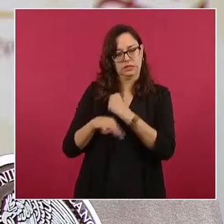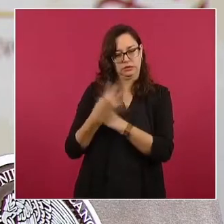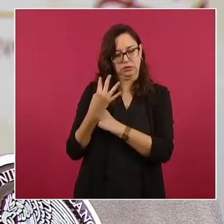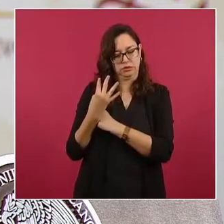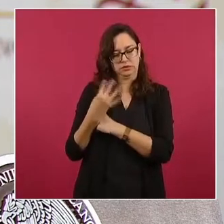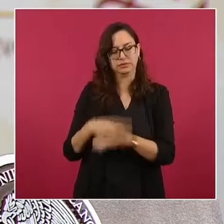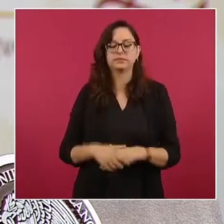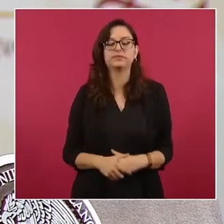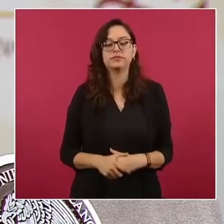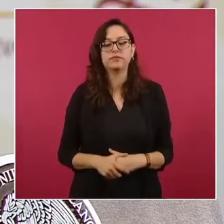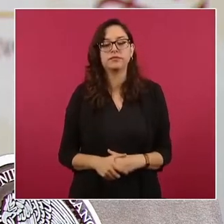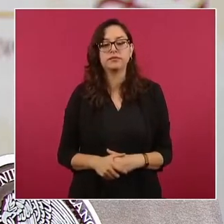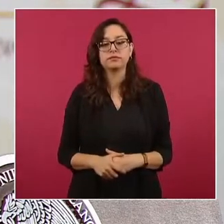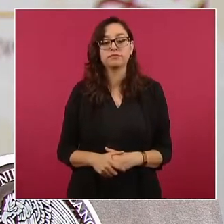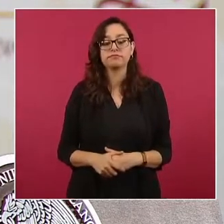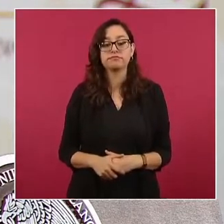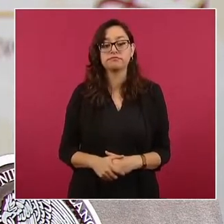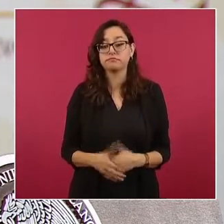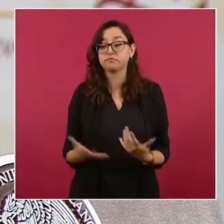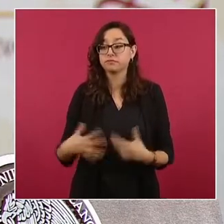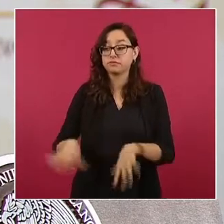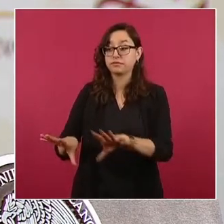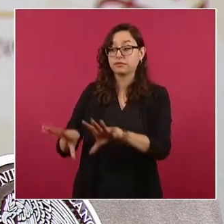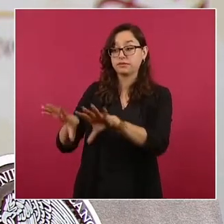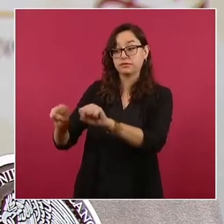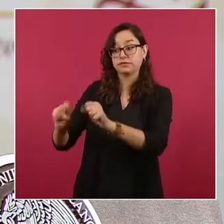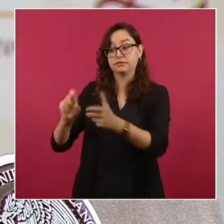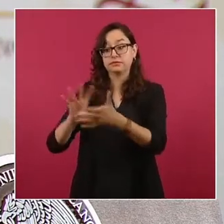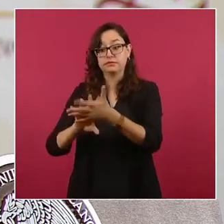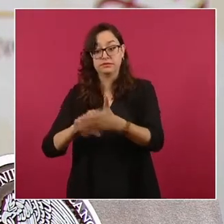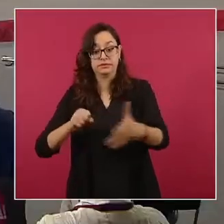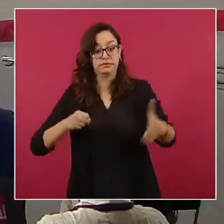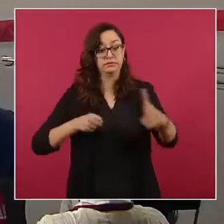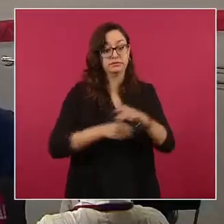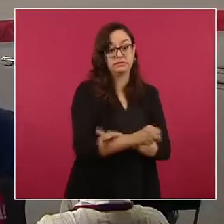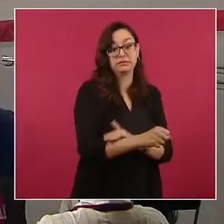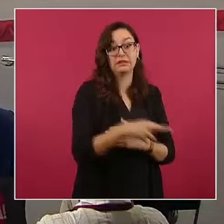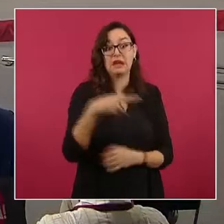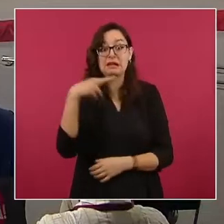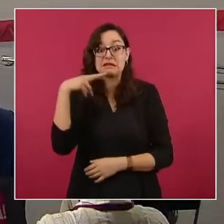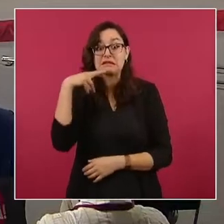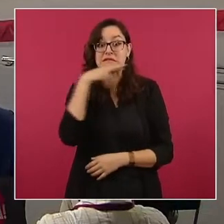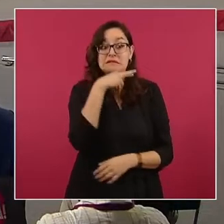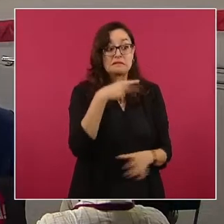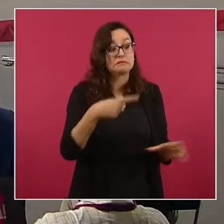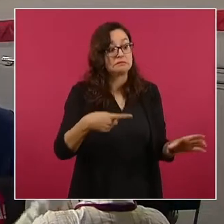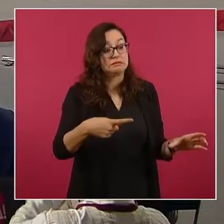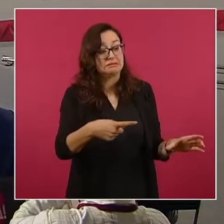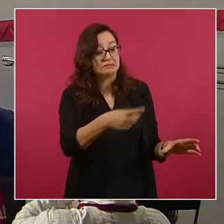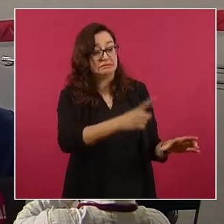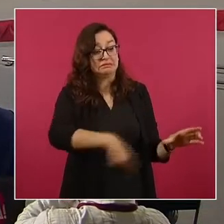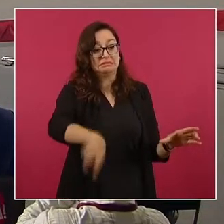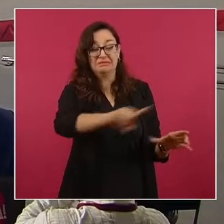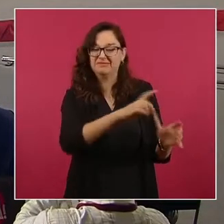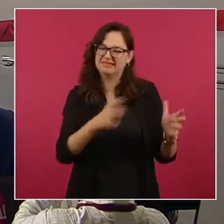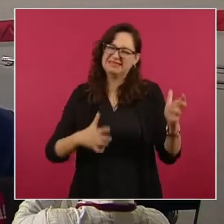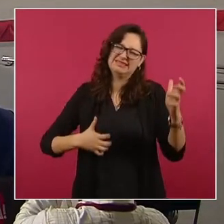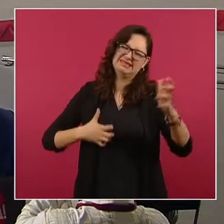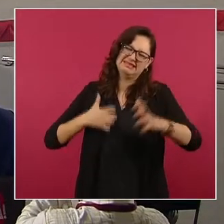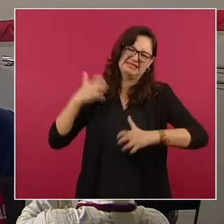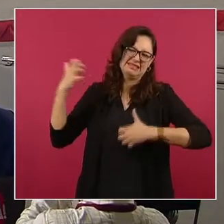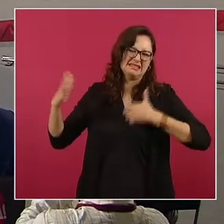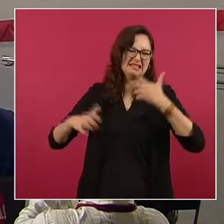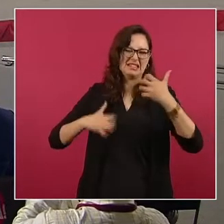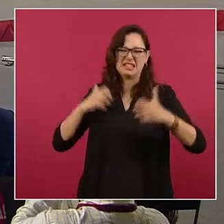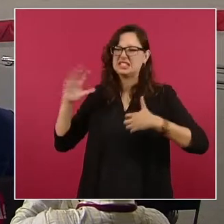partir del anuncio no pasó una hora para que la oposición se lanzara en contra del presidente de la República, Andrés Manuel López Obrador,